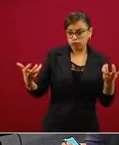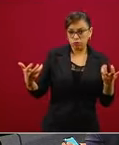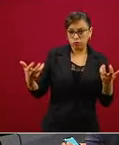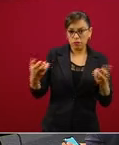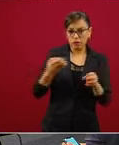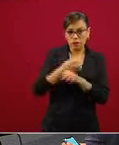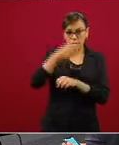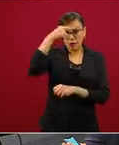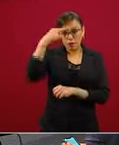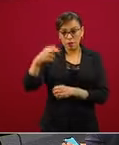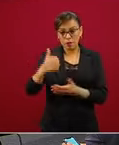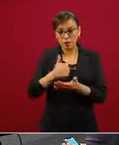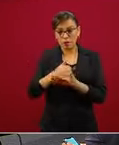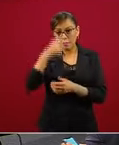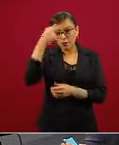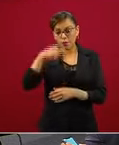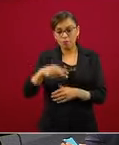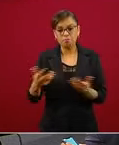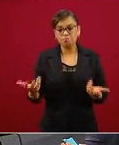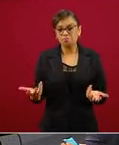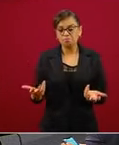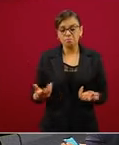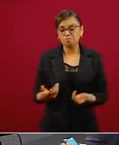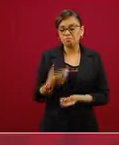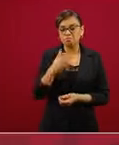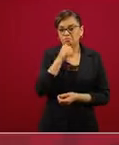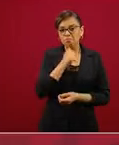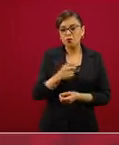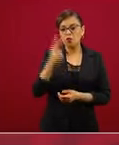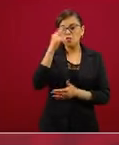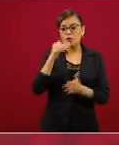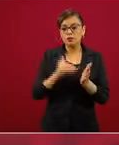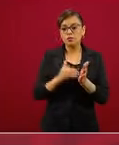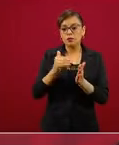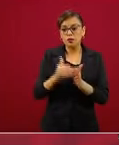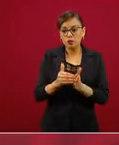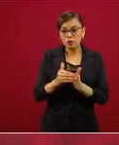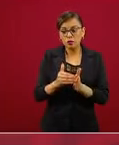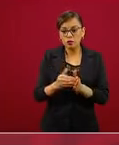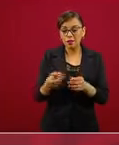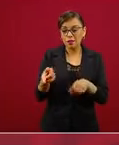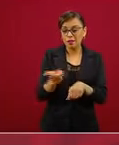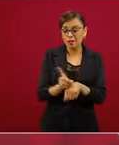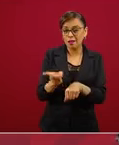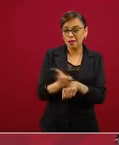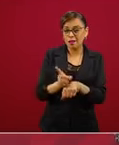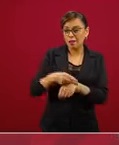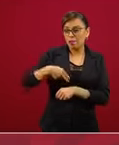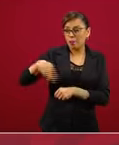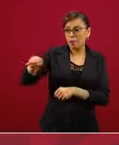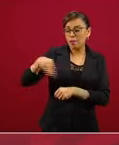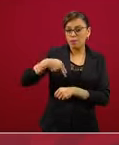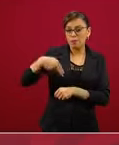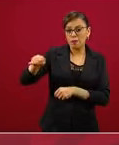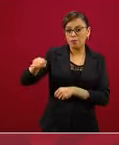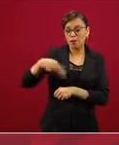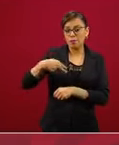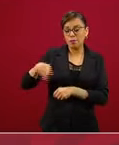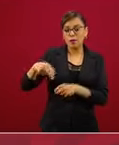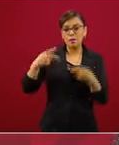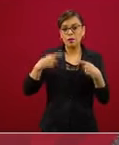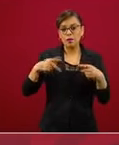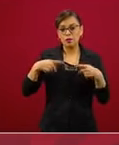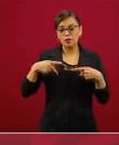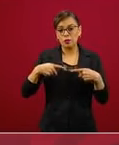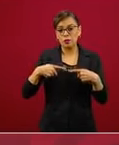literalmente una calle y tenemos más de dos millones de viajes diarios entre ambas entidades, lo que implica que